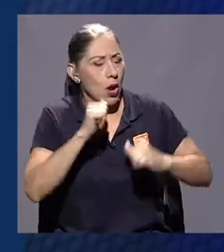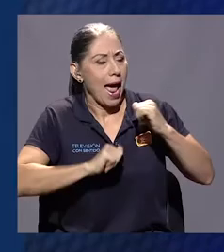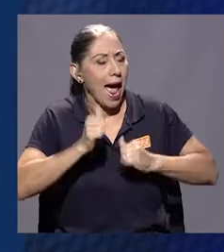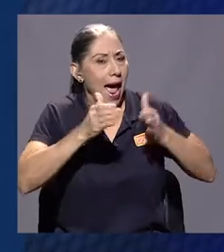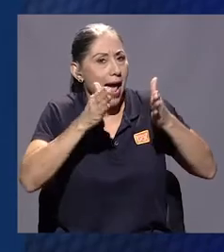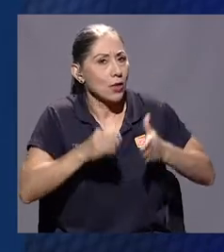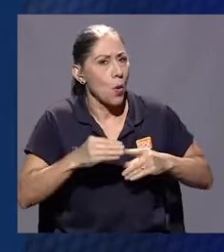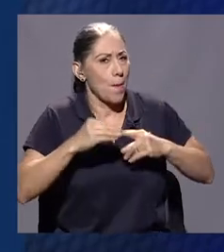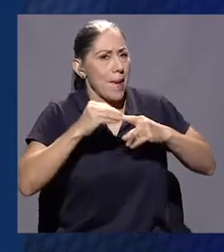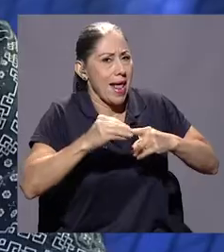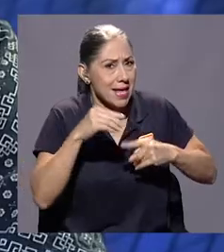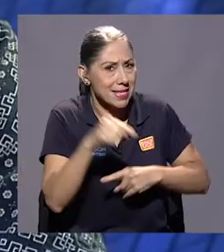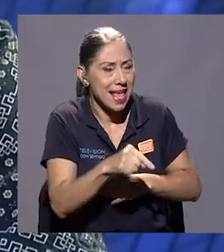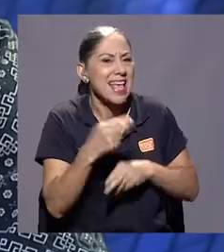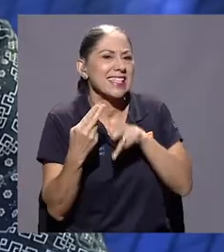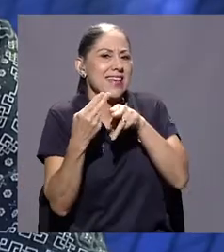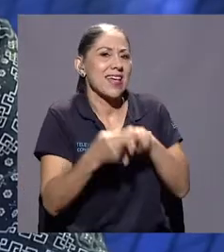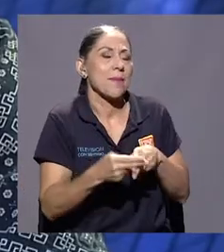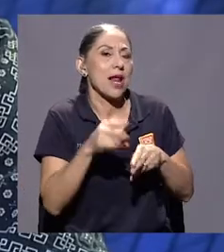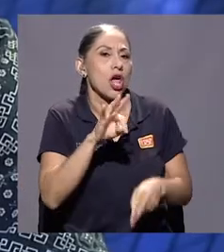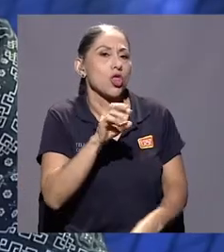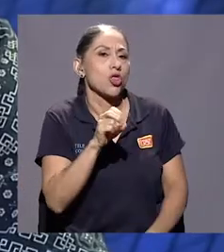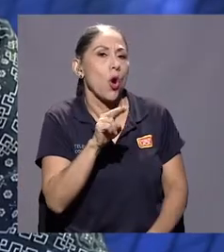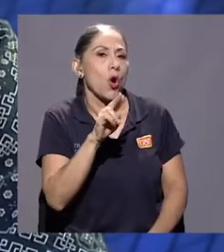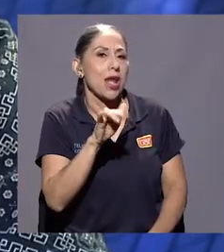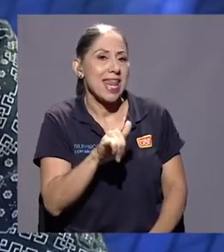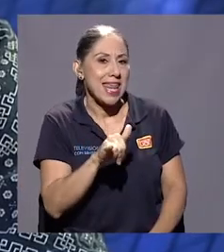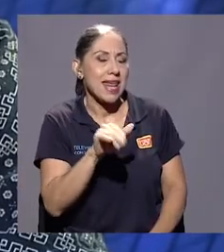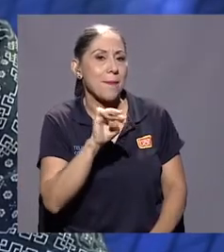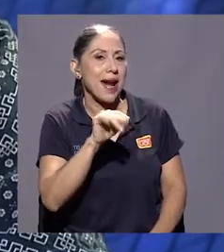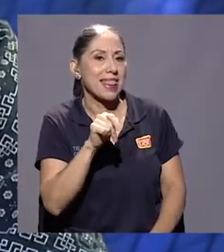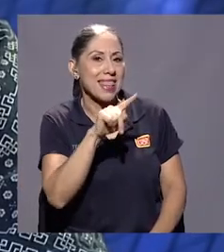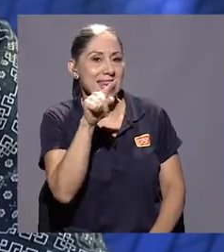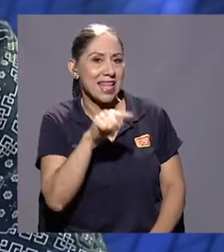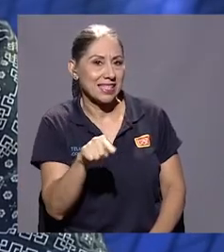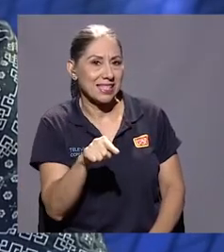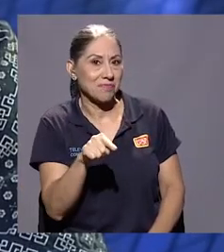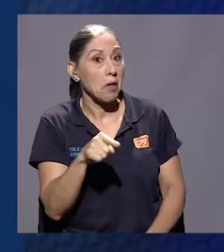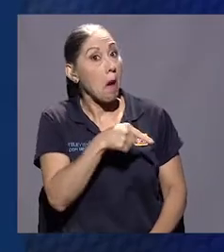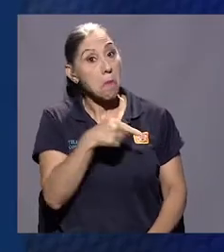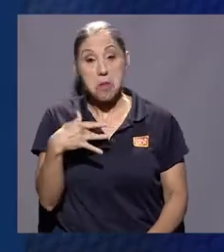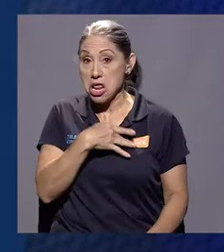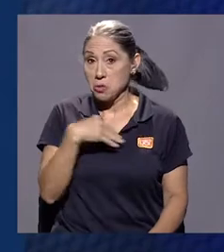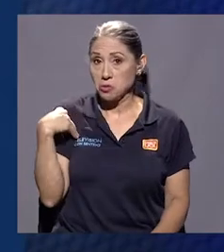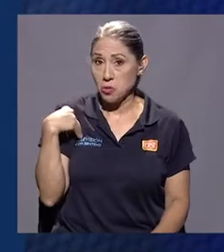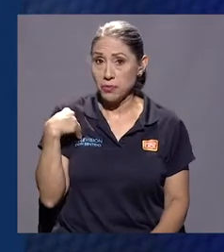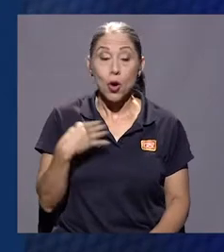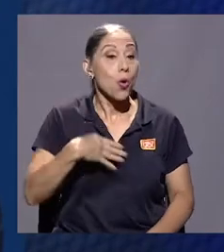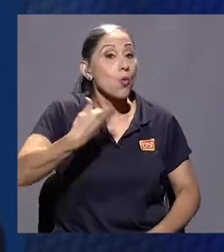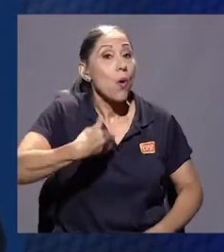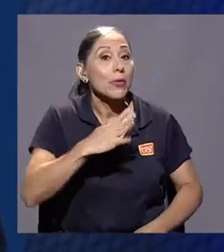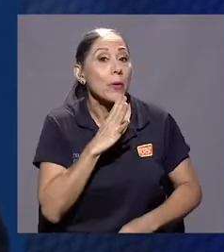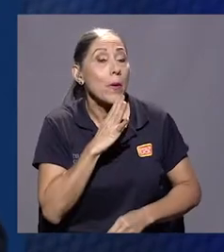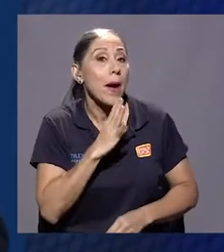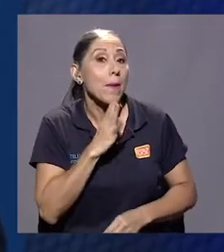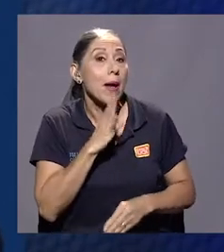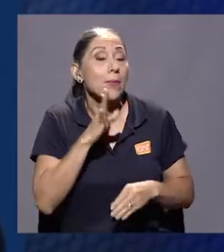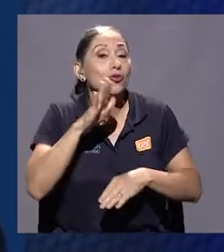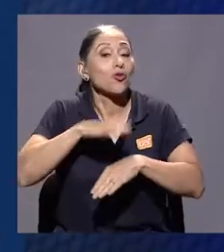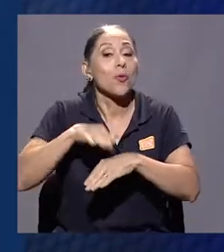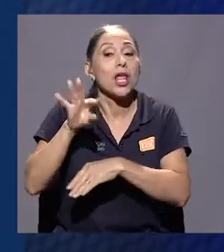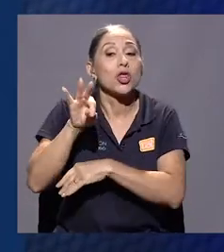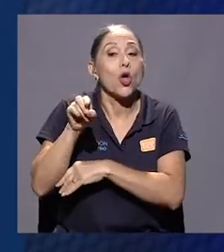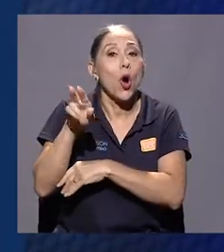llamar Tony Martínez. Entonces, ah, le gustó. Y ahí, cuando él empezó, empezamos a hablar de Tony, él ya se podía